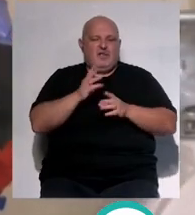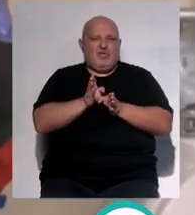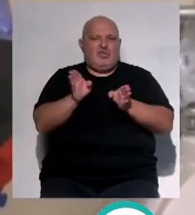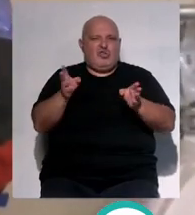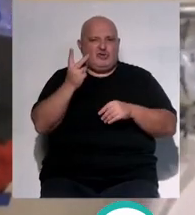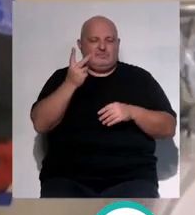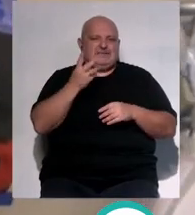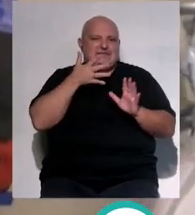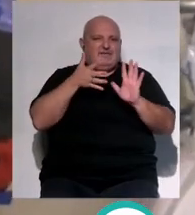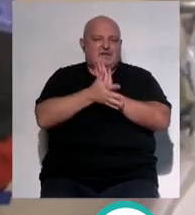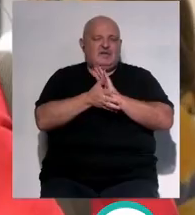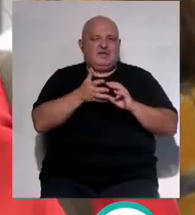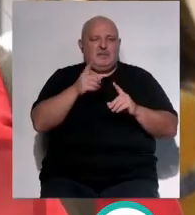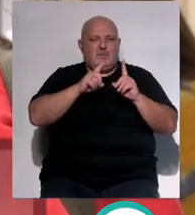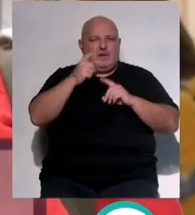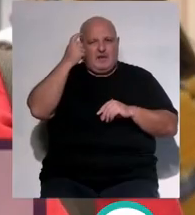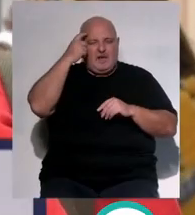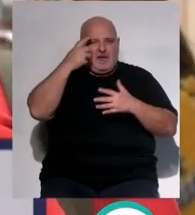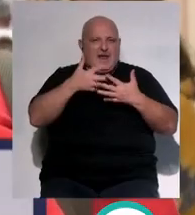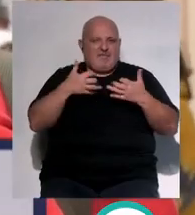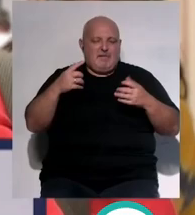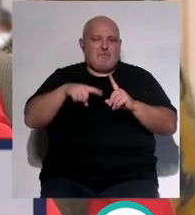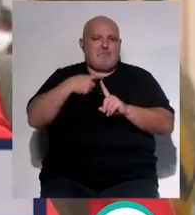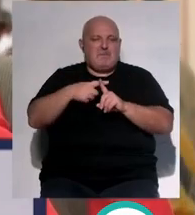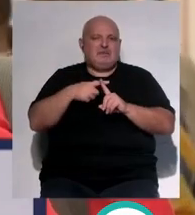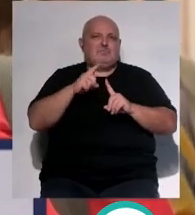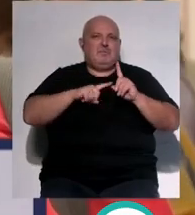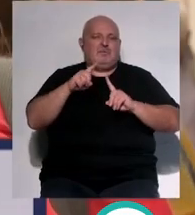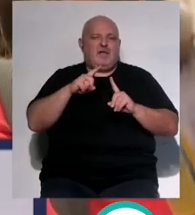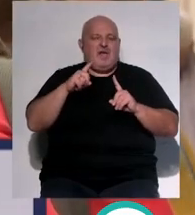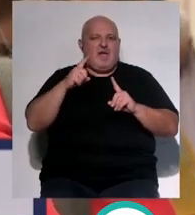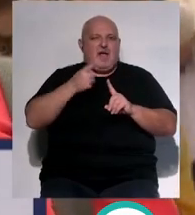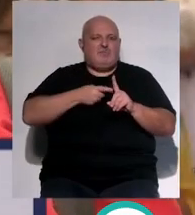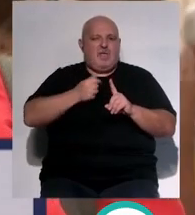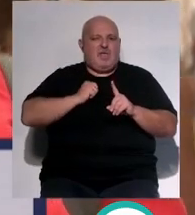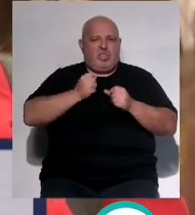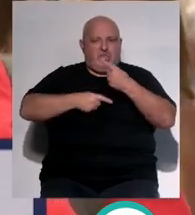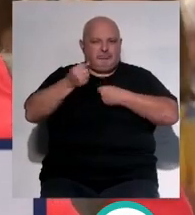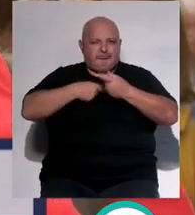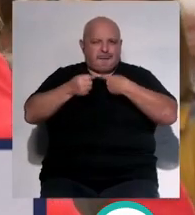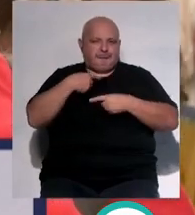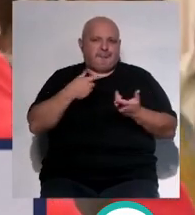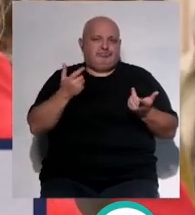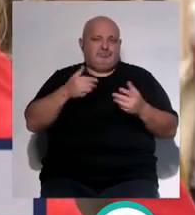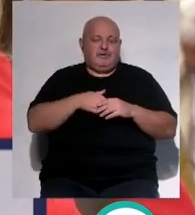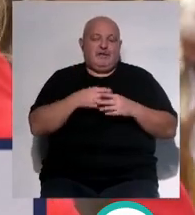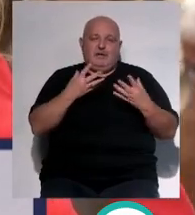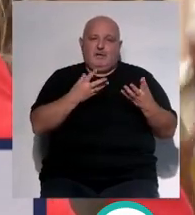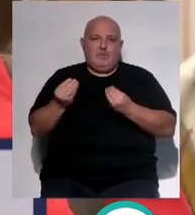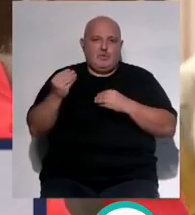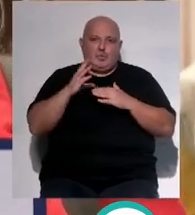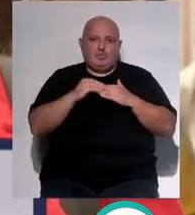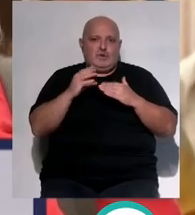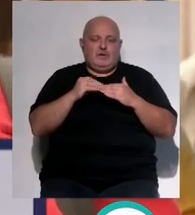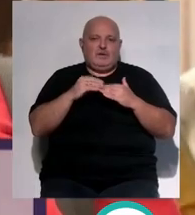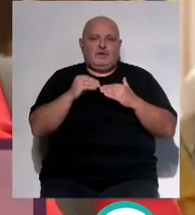es decir trastornos mentales graves asociados a trastornos por abuso de sustancias y muchos pacientes